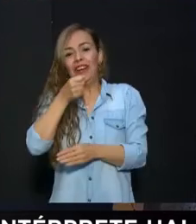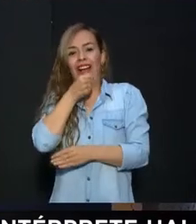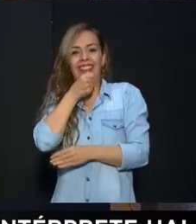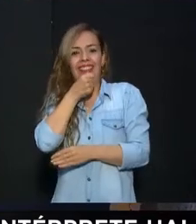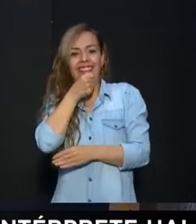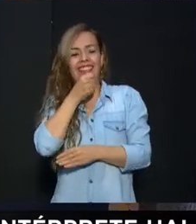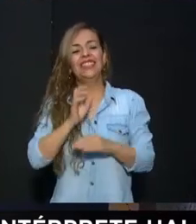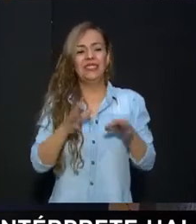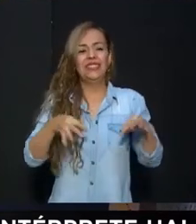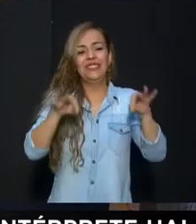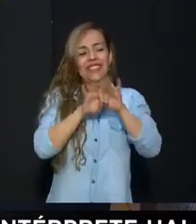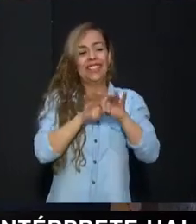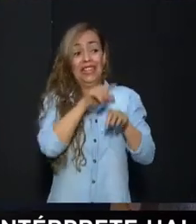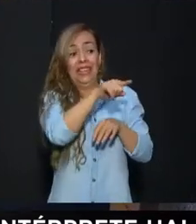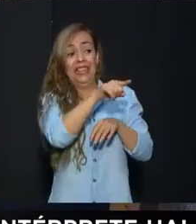Ese es el ensayo.